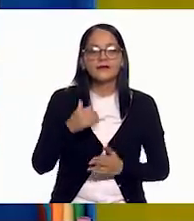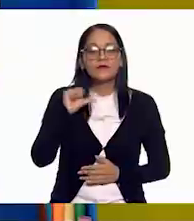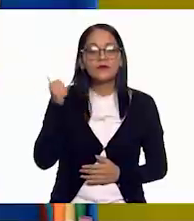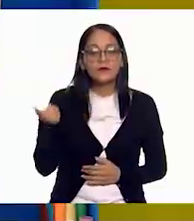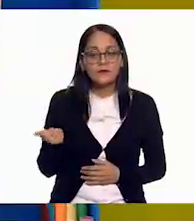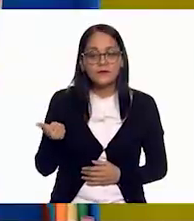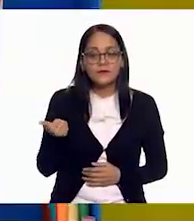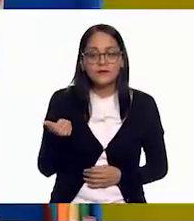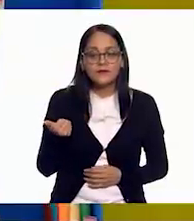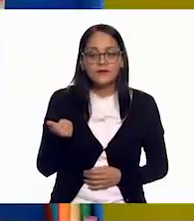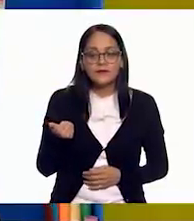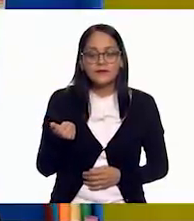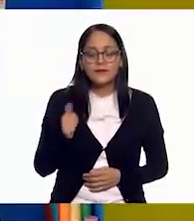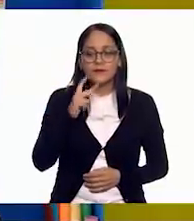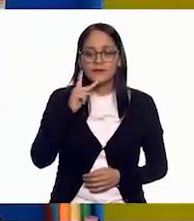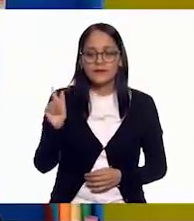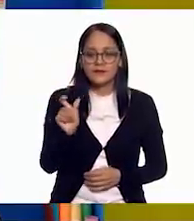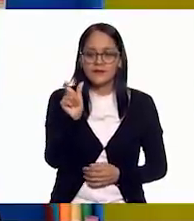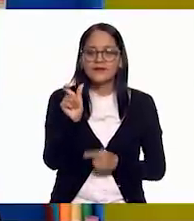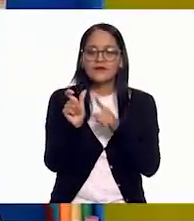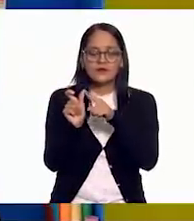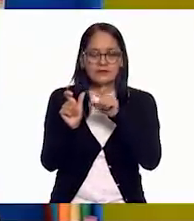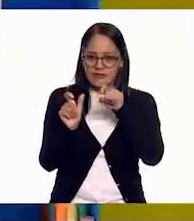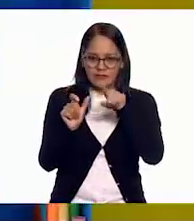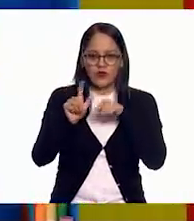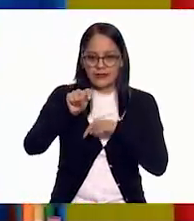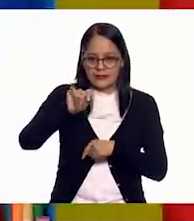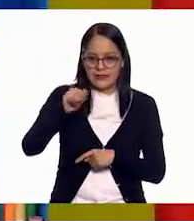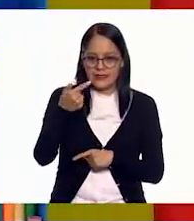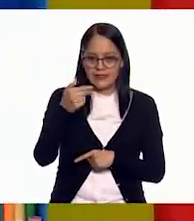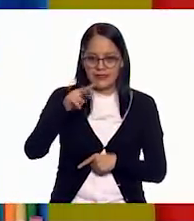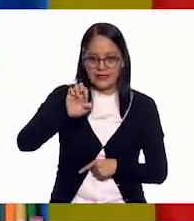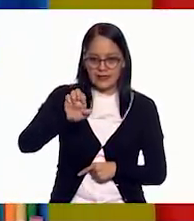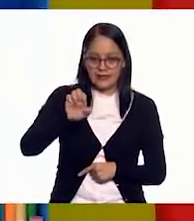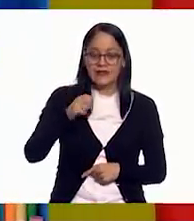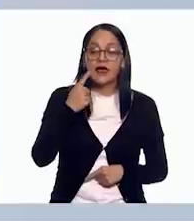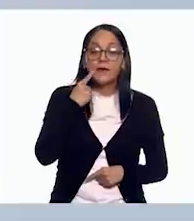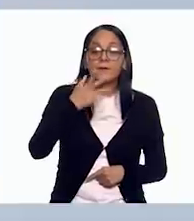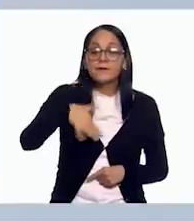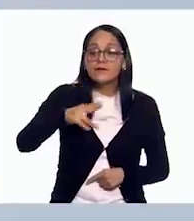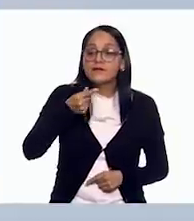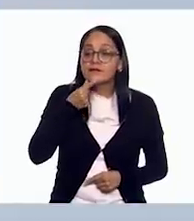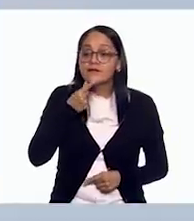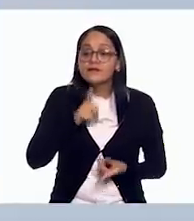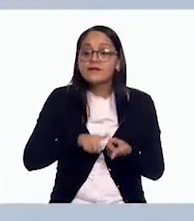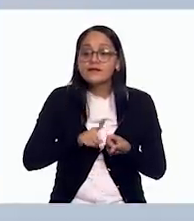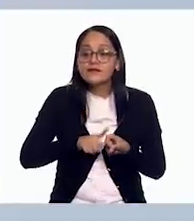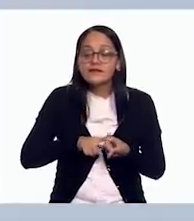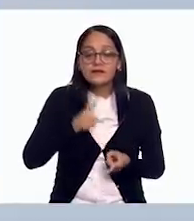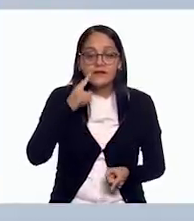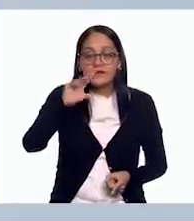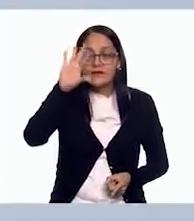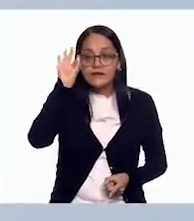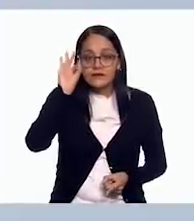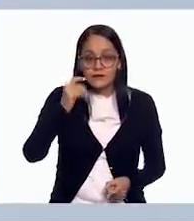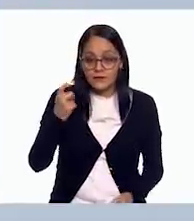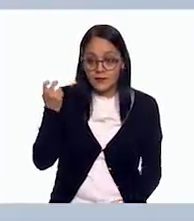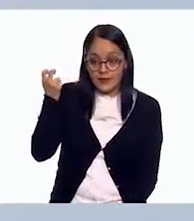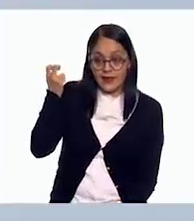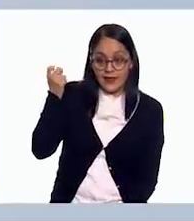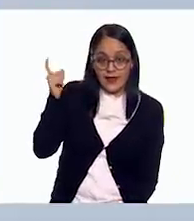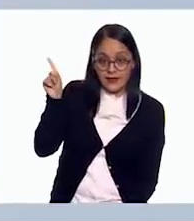palabra donde diga tigre. A ver, ¿qué dicen allá en casa, niñas y niños? Ayuda. Esta